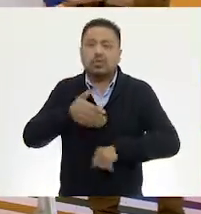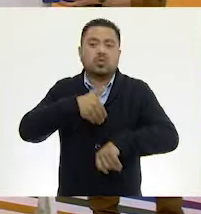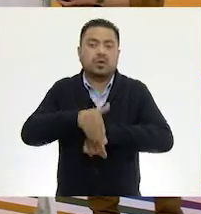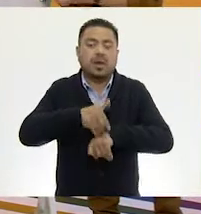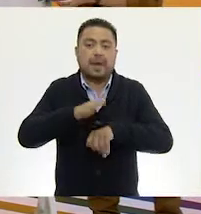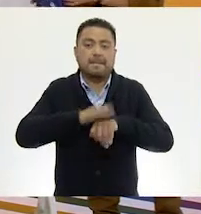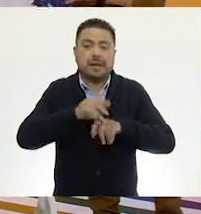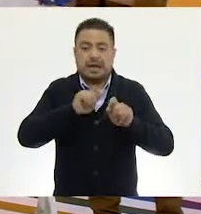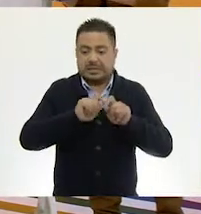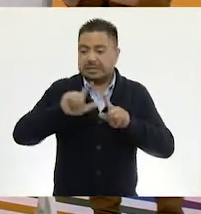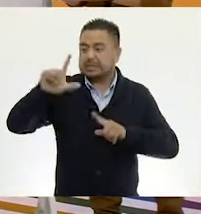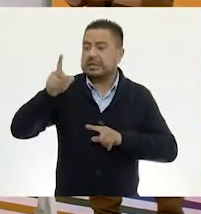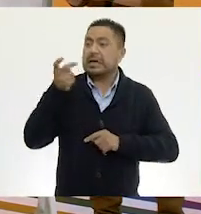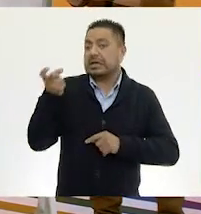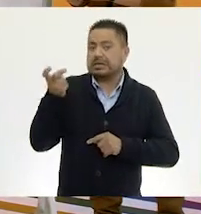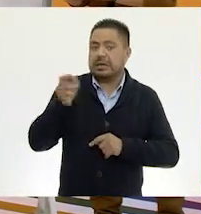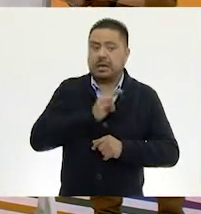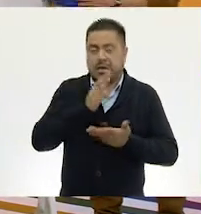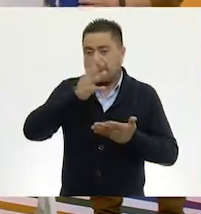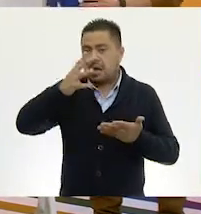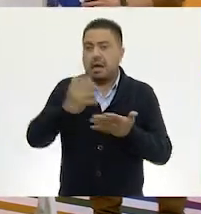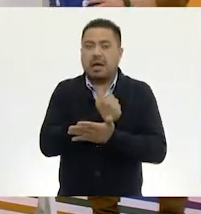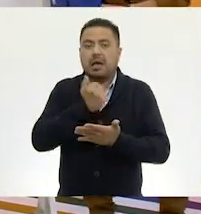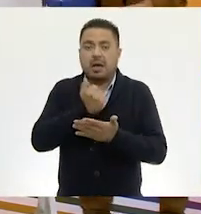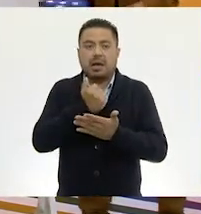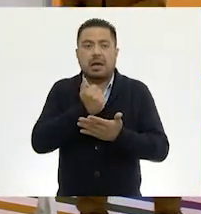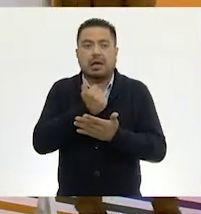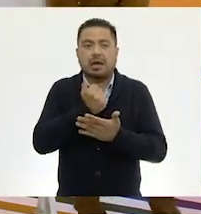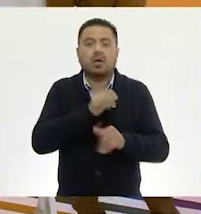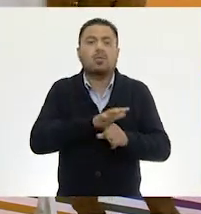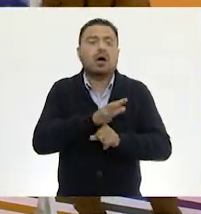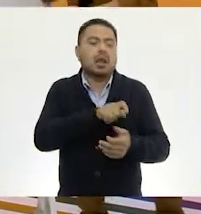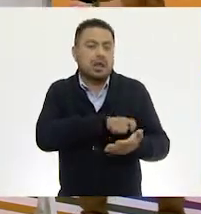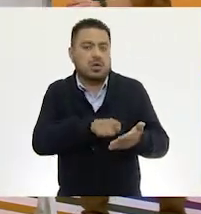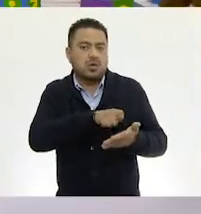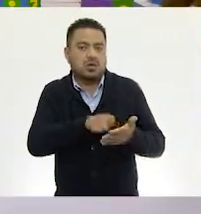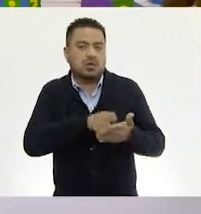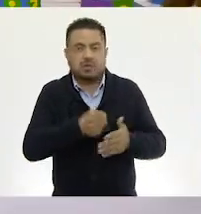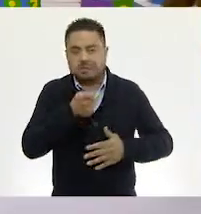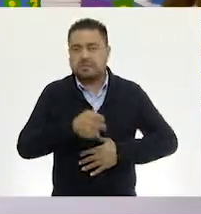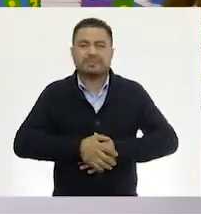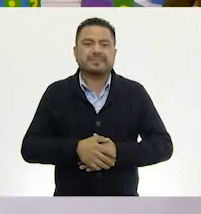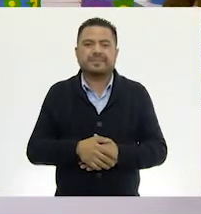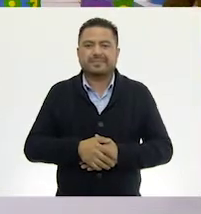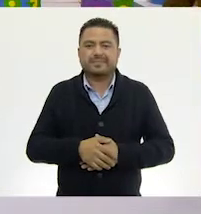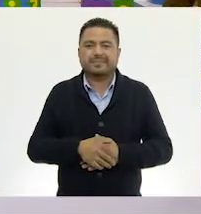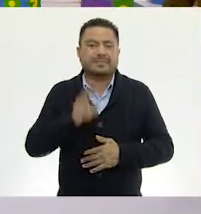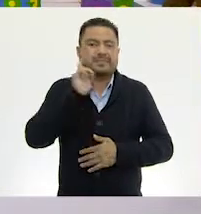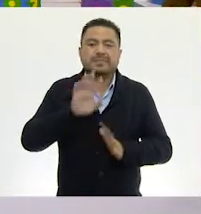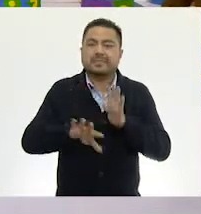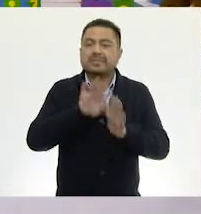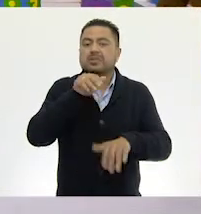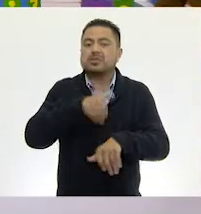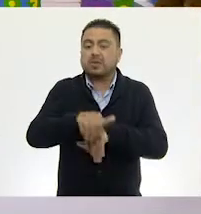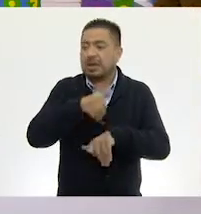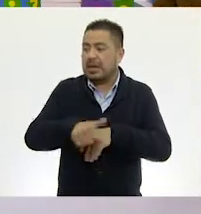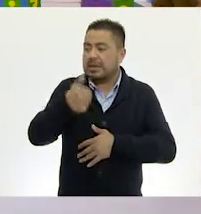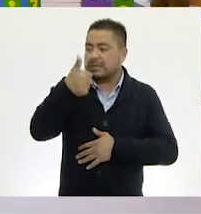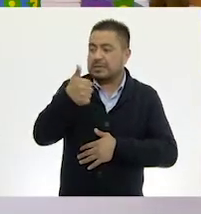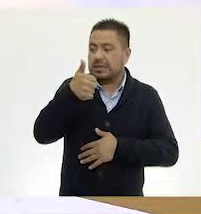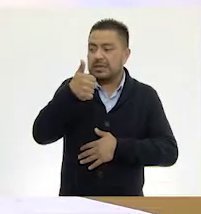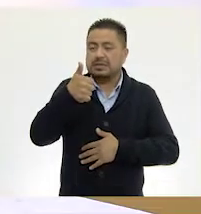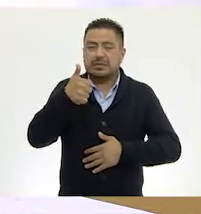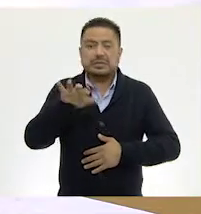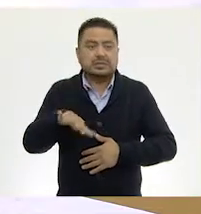el número más grande es el que va a ganar. El derecho a la compra. Exacto. Y me salió el número seis. Muy bien.